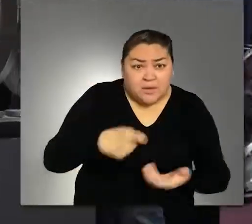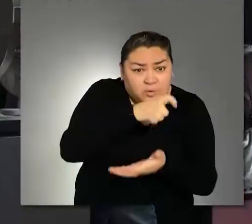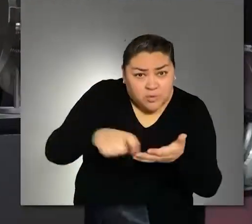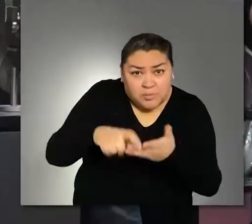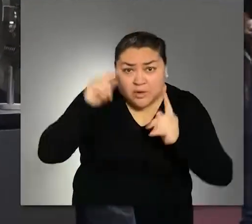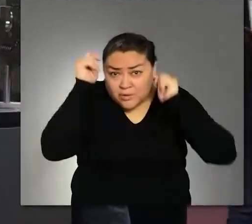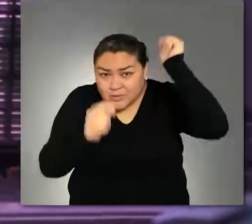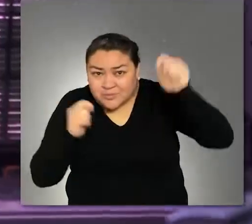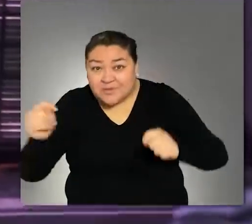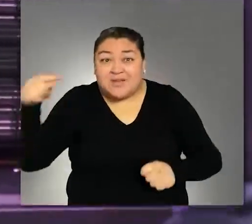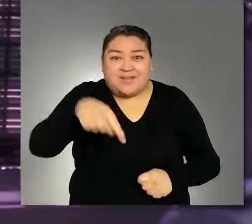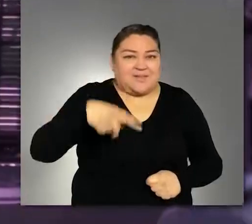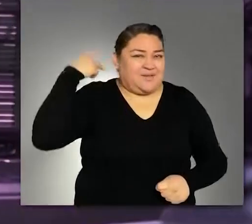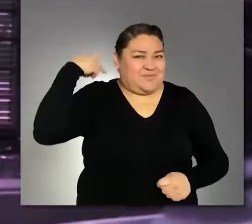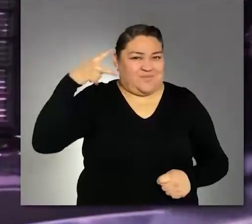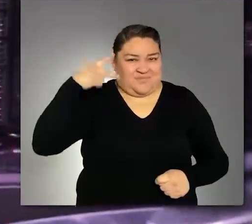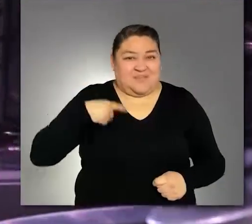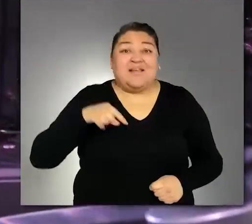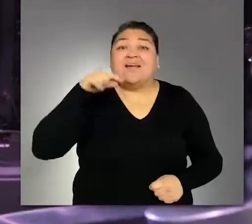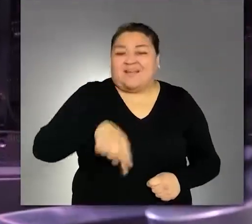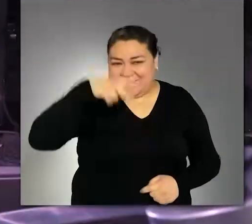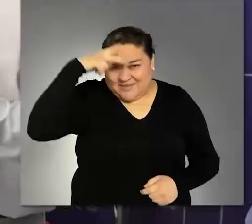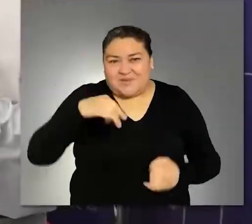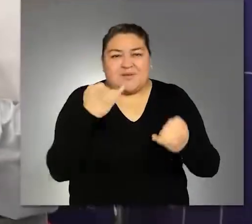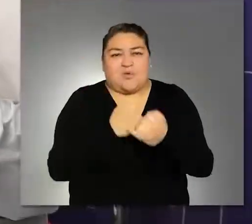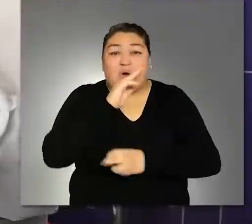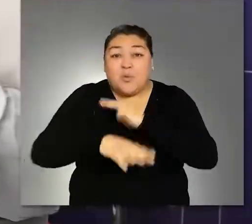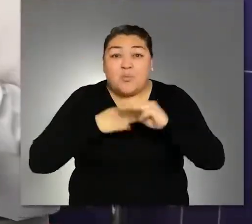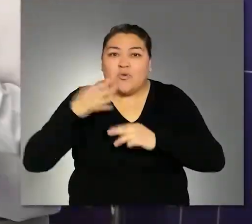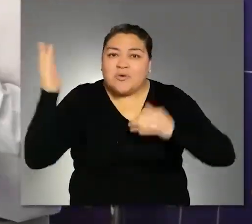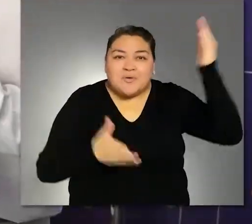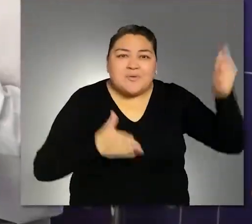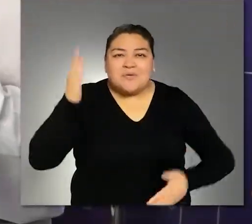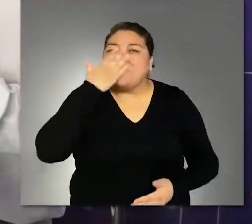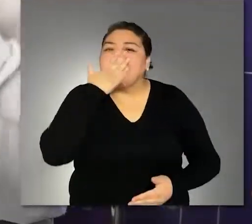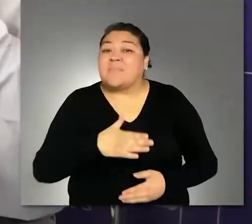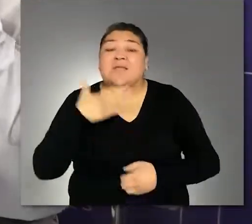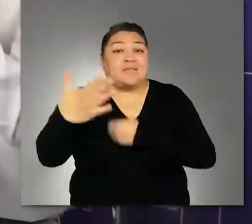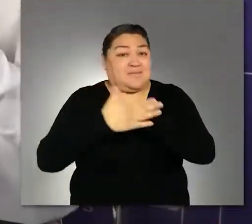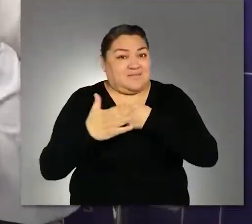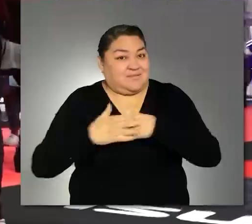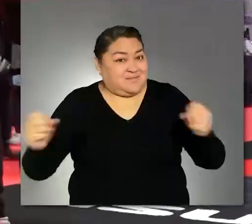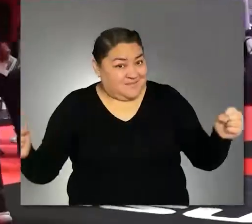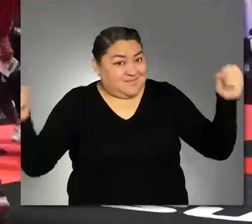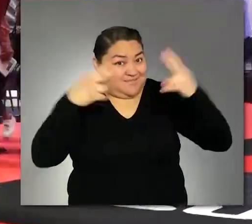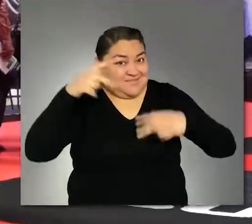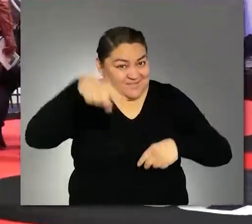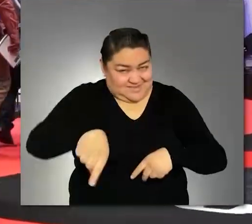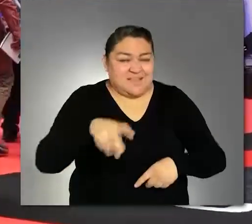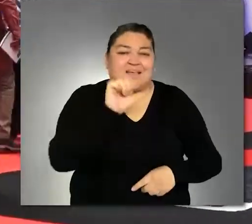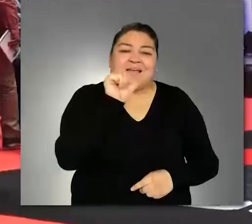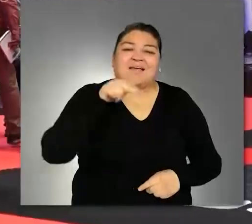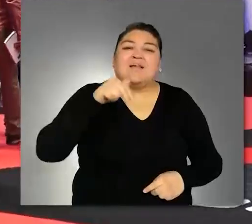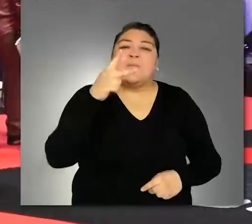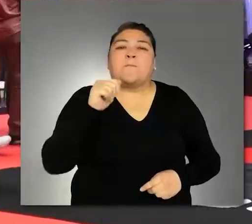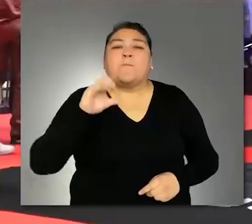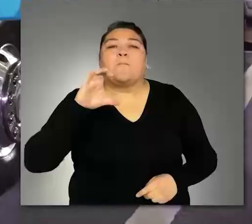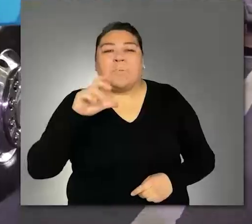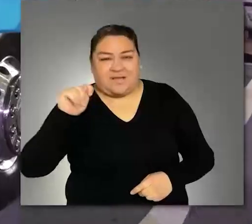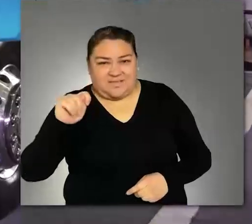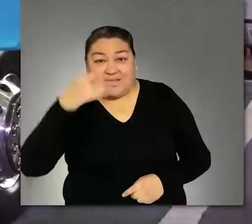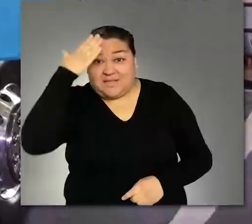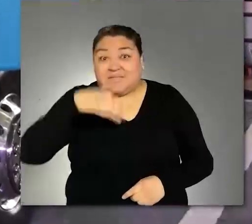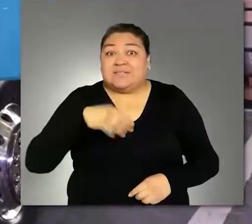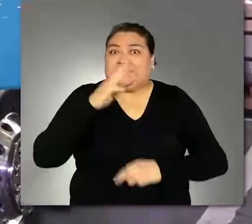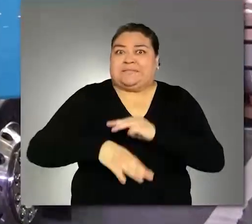expositores, proveedores, clientes y turistas de Puebla, México, así como de todo el mundo. Puebla se espera en la siguiente edición